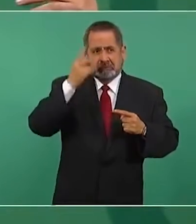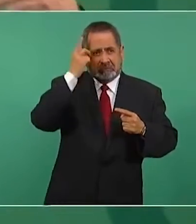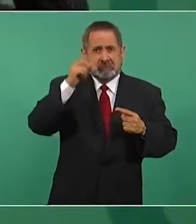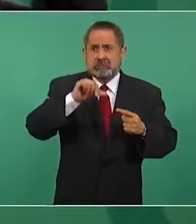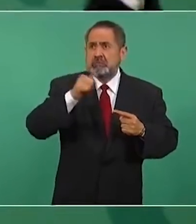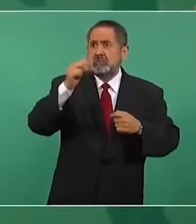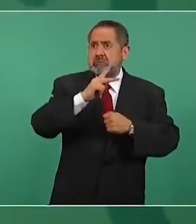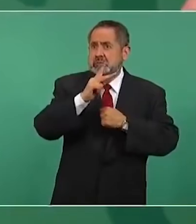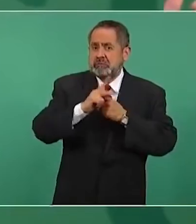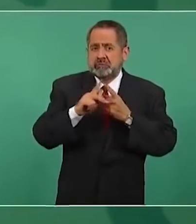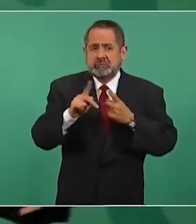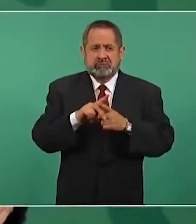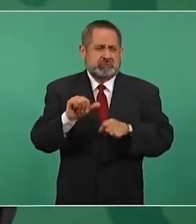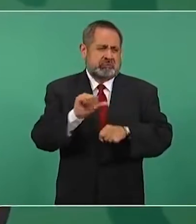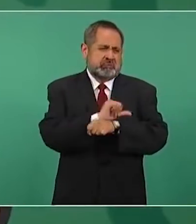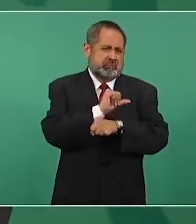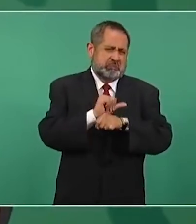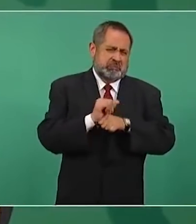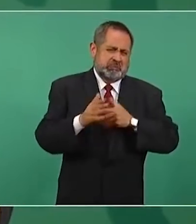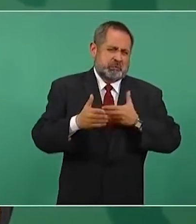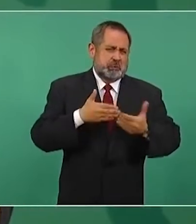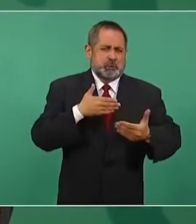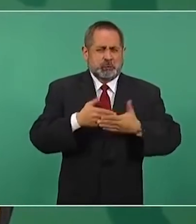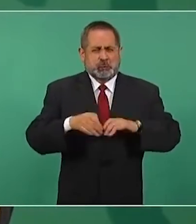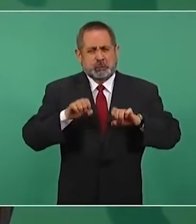carros últimos modelos.